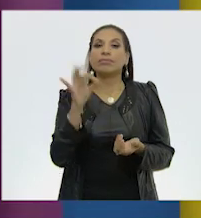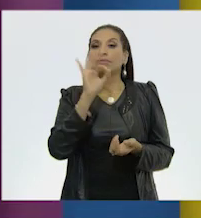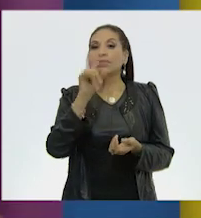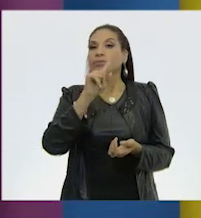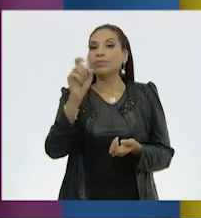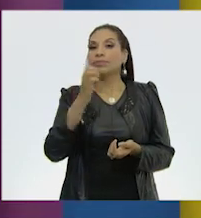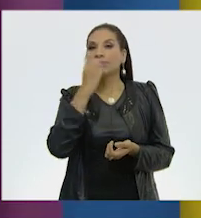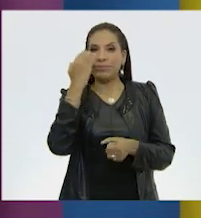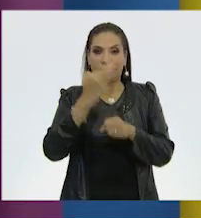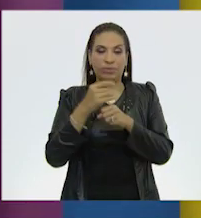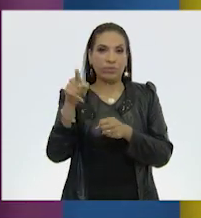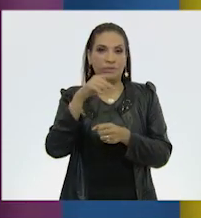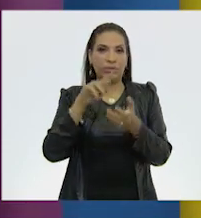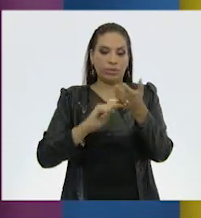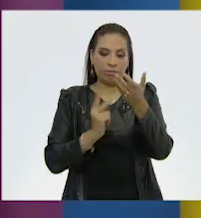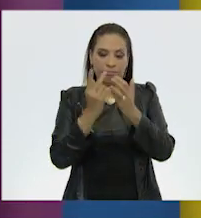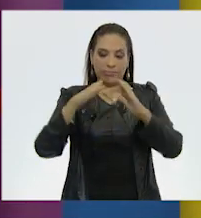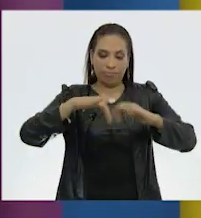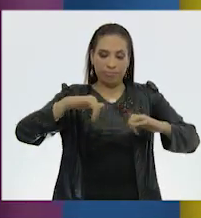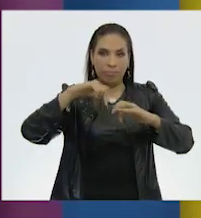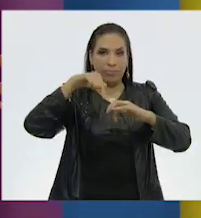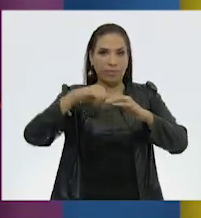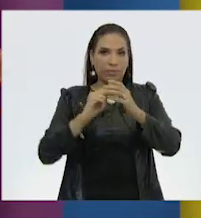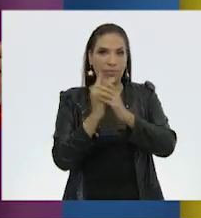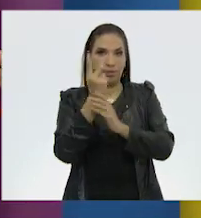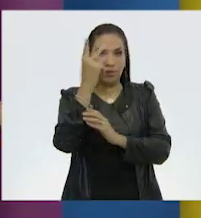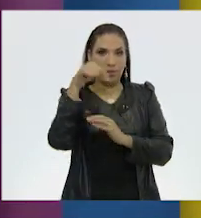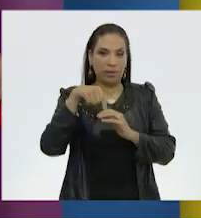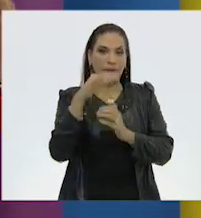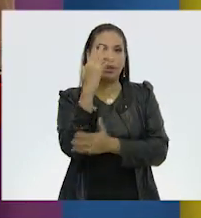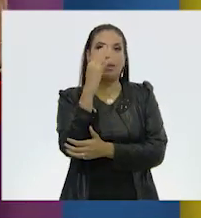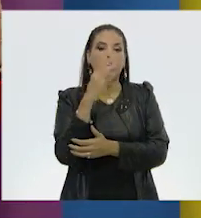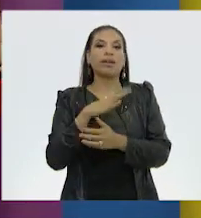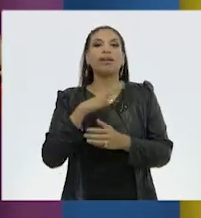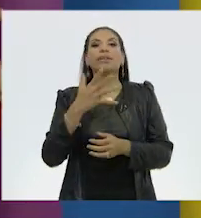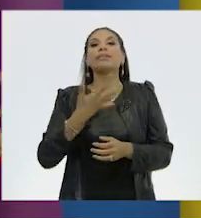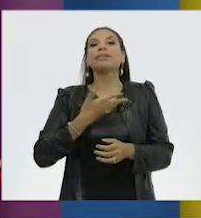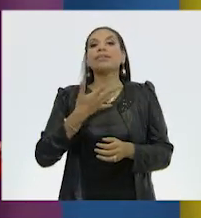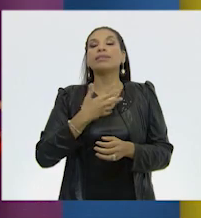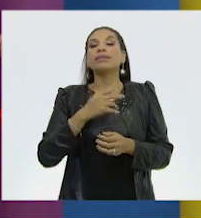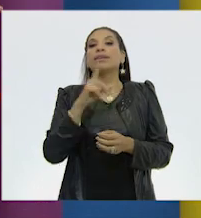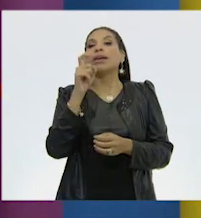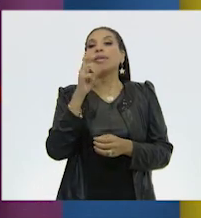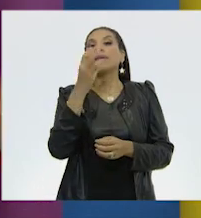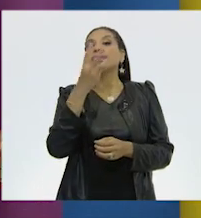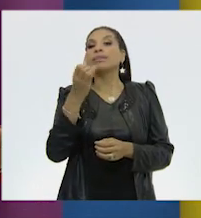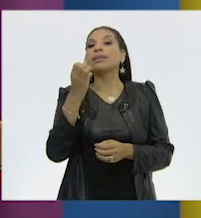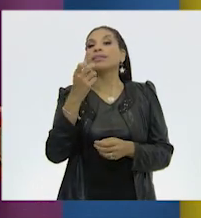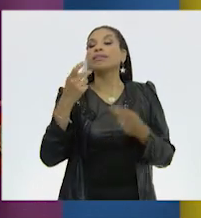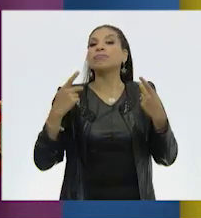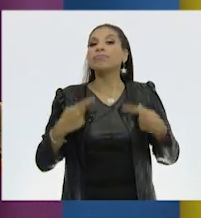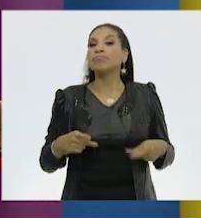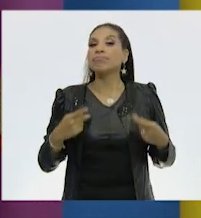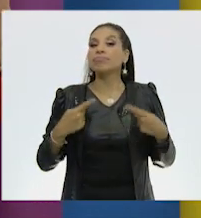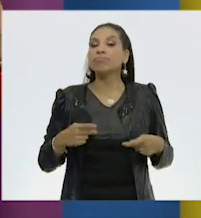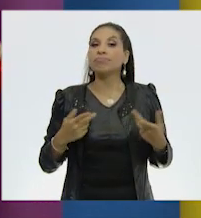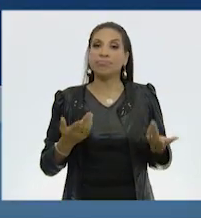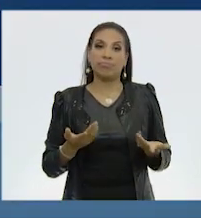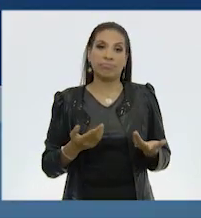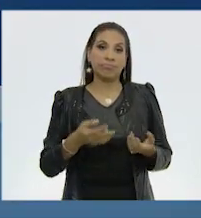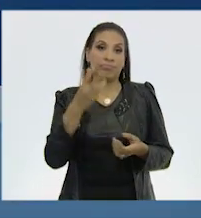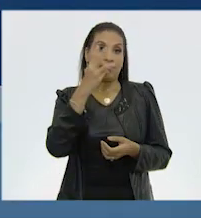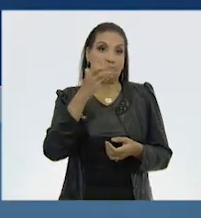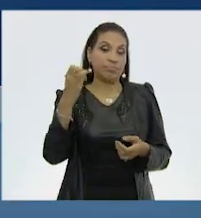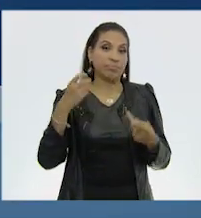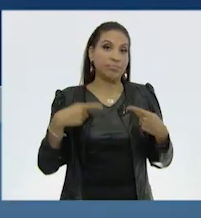estudiantes plantaran un árbol, tendríamos agua para 300 personas. ¡Uy,